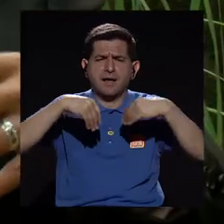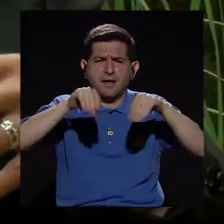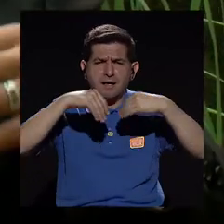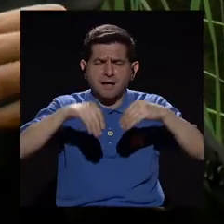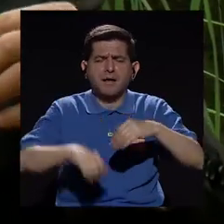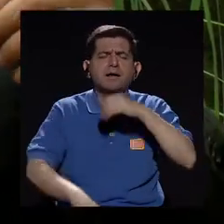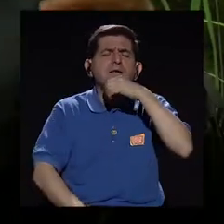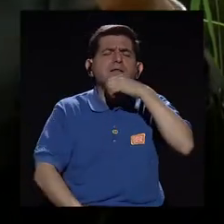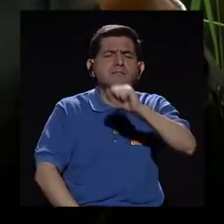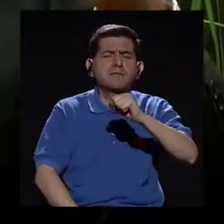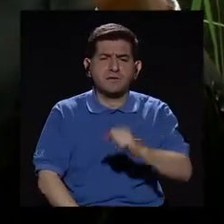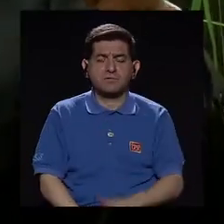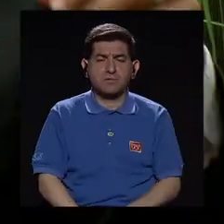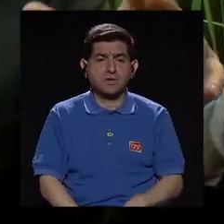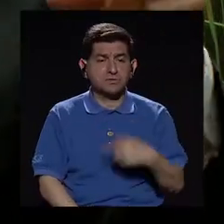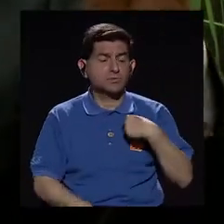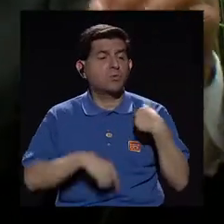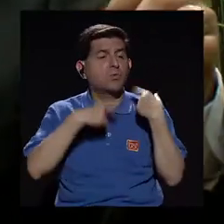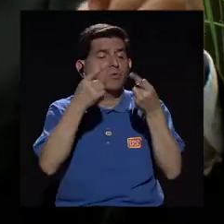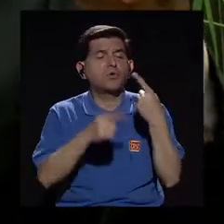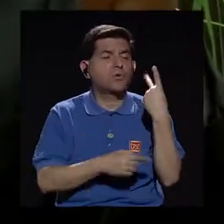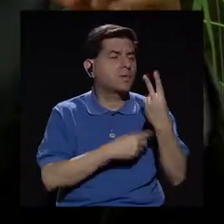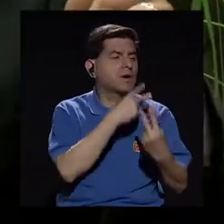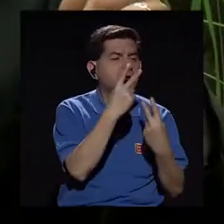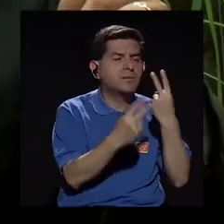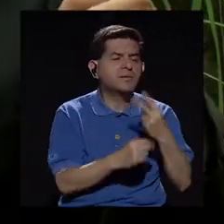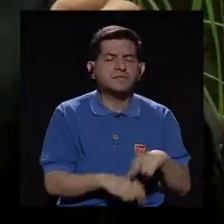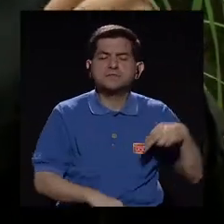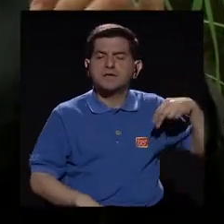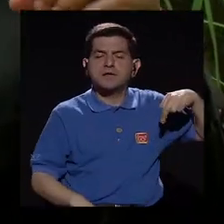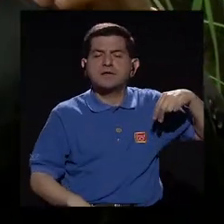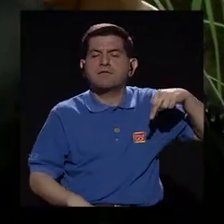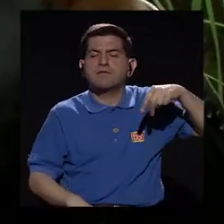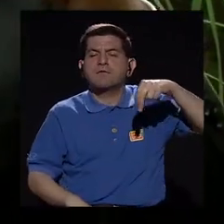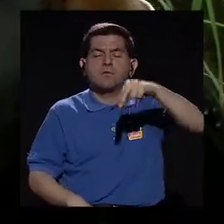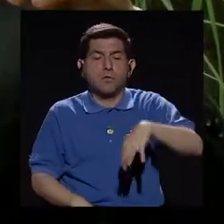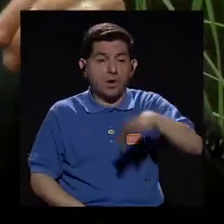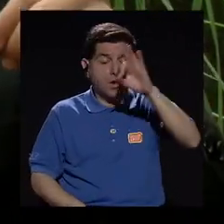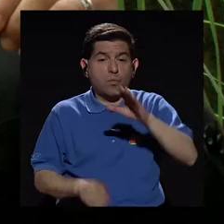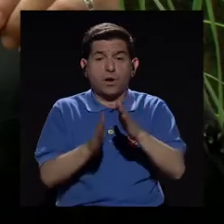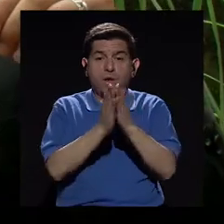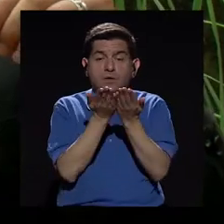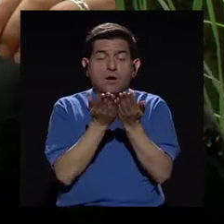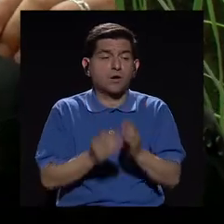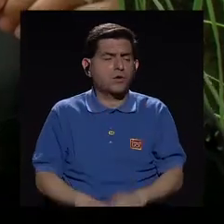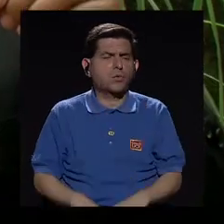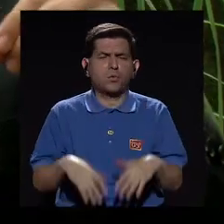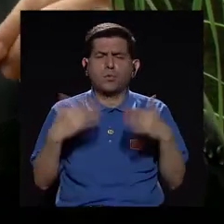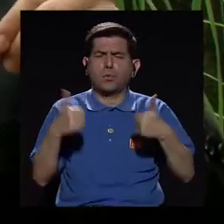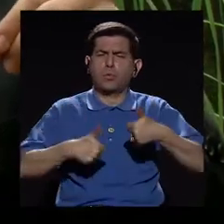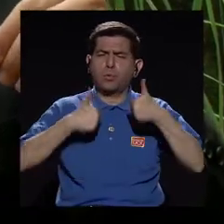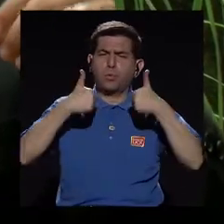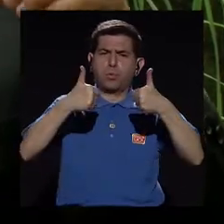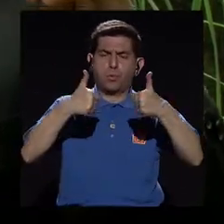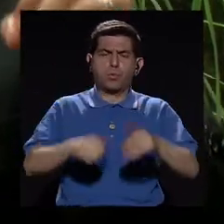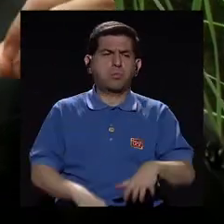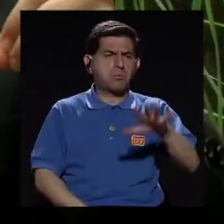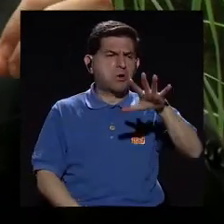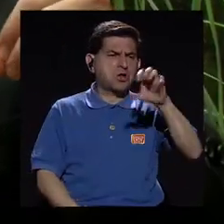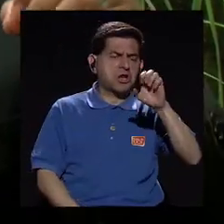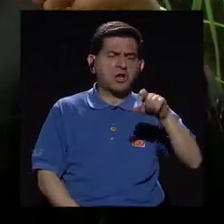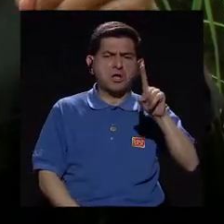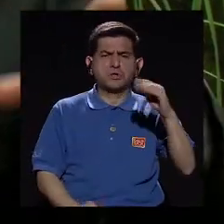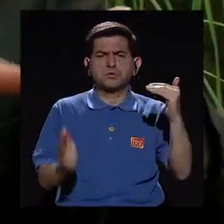Entonces ahí uno va, recorre, camina y encuentra libros preciosos en este momento por